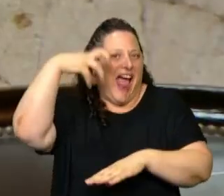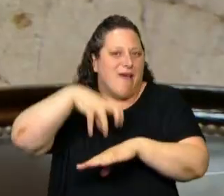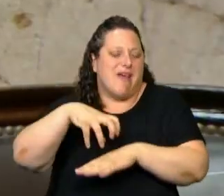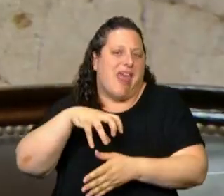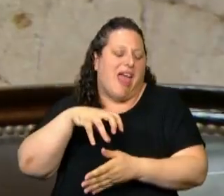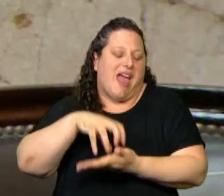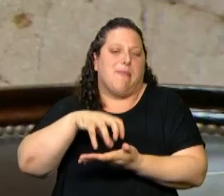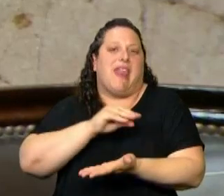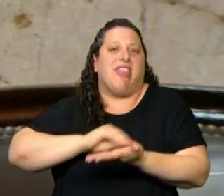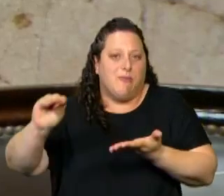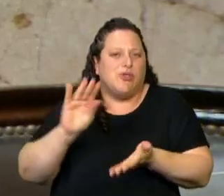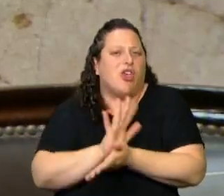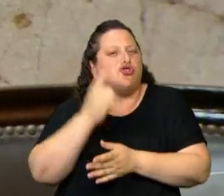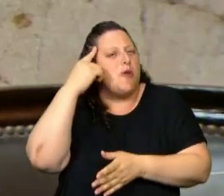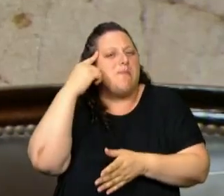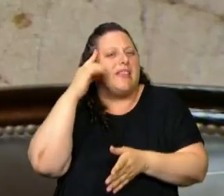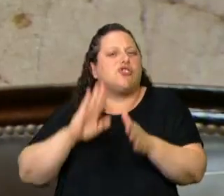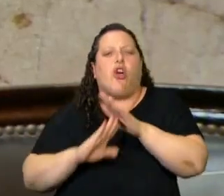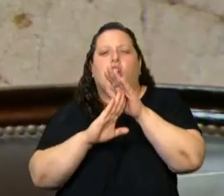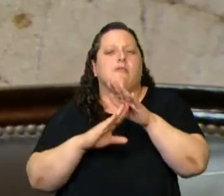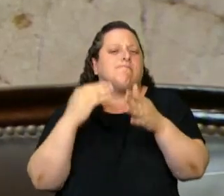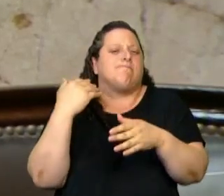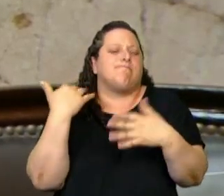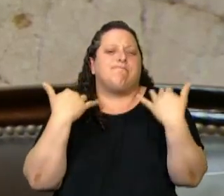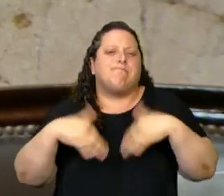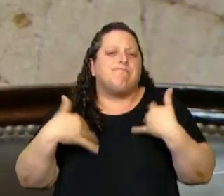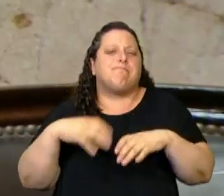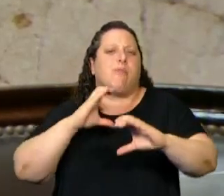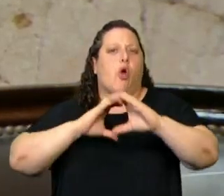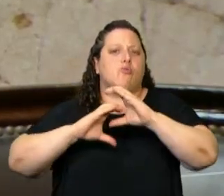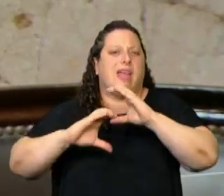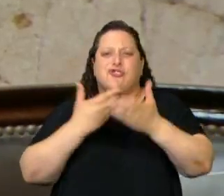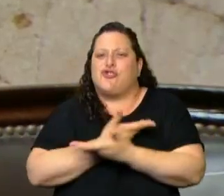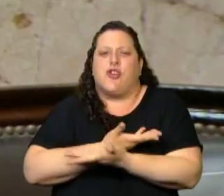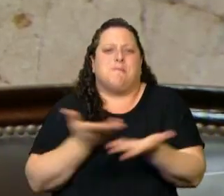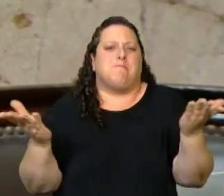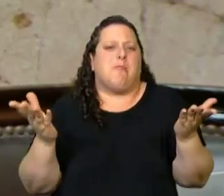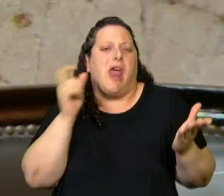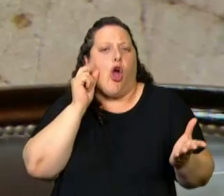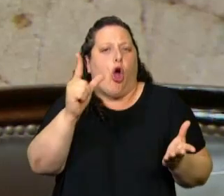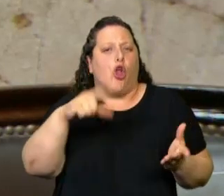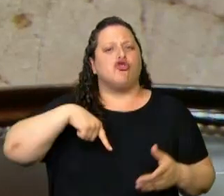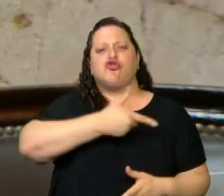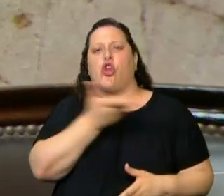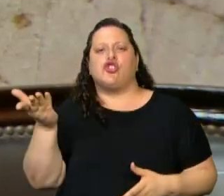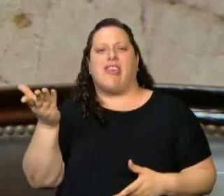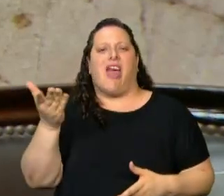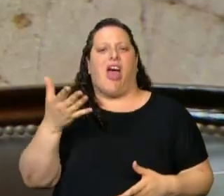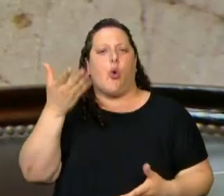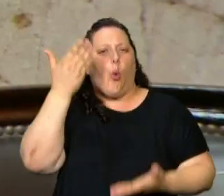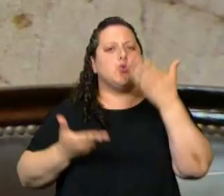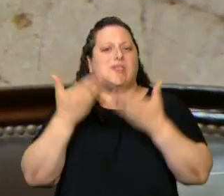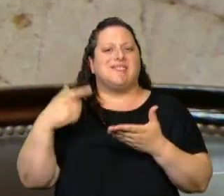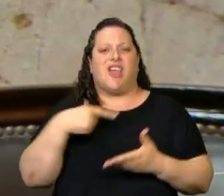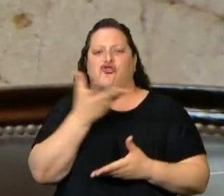esencial ampliar la comunicación para lograr esa sociedad con justicia social por la que tanto venimos